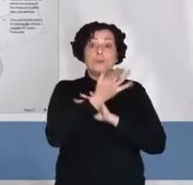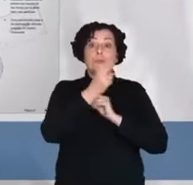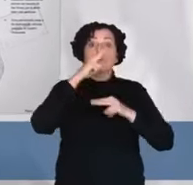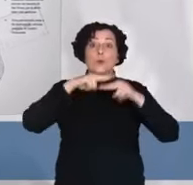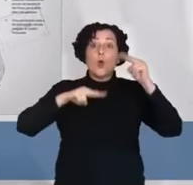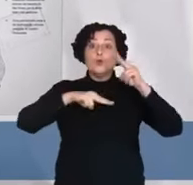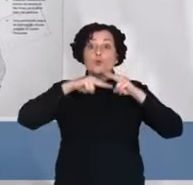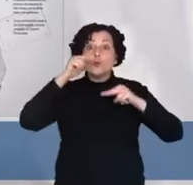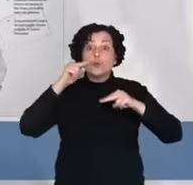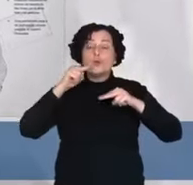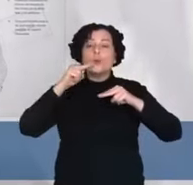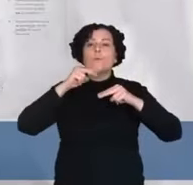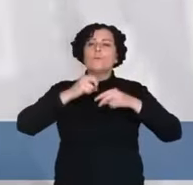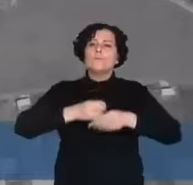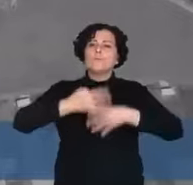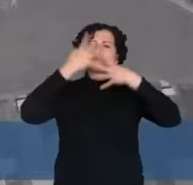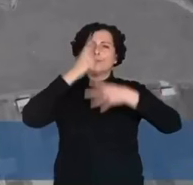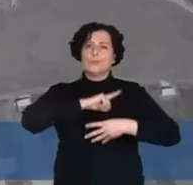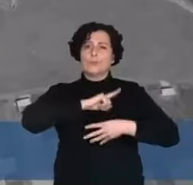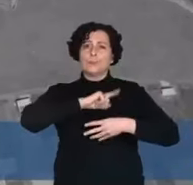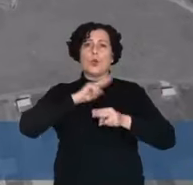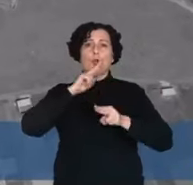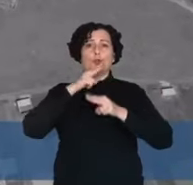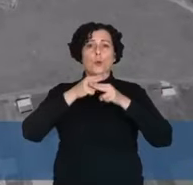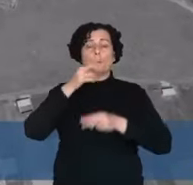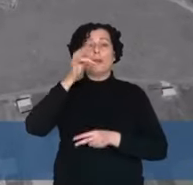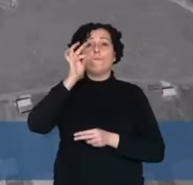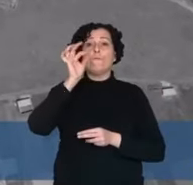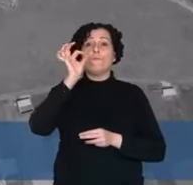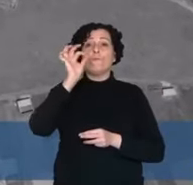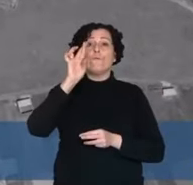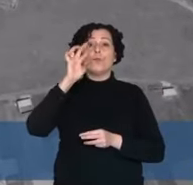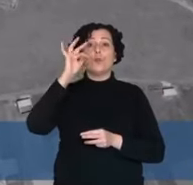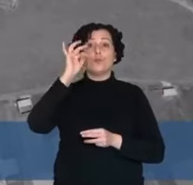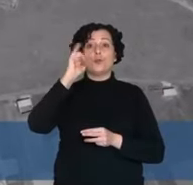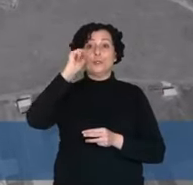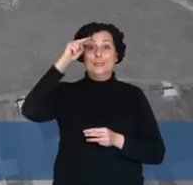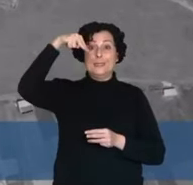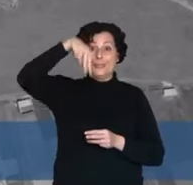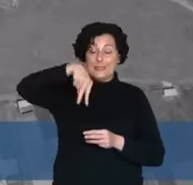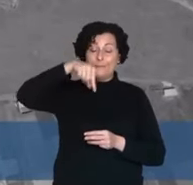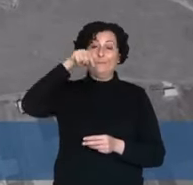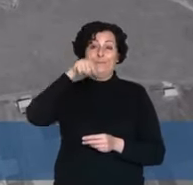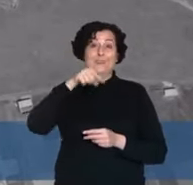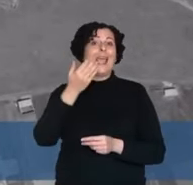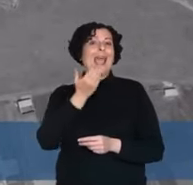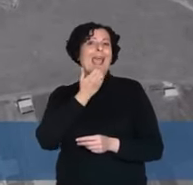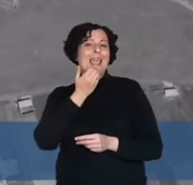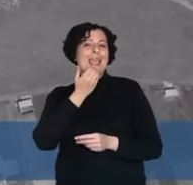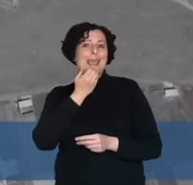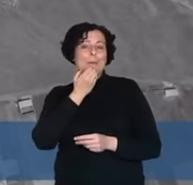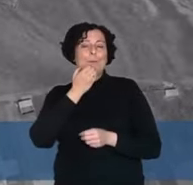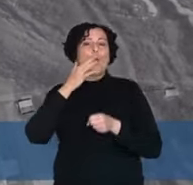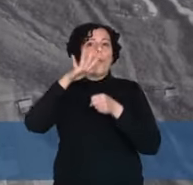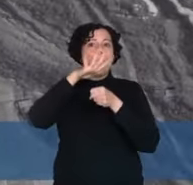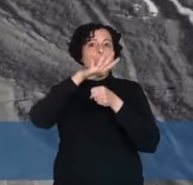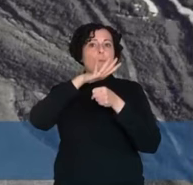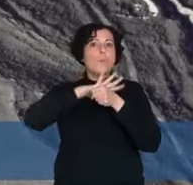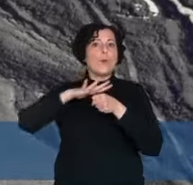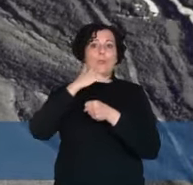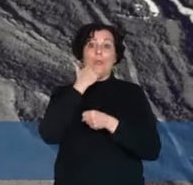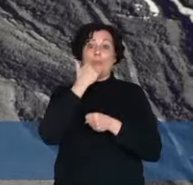al que también llaman el Fortín. Es uno de los tres ejemplos de fortificación avaluartada que se conservan en Zamora,